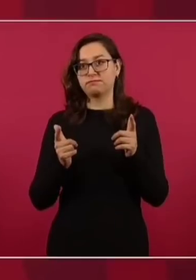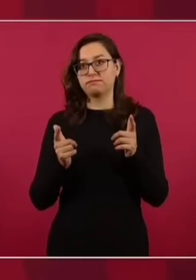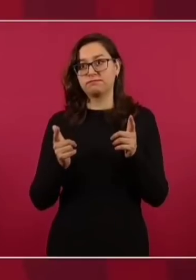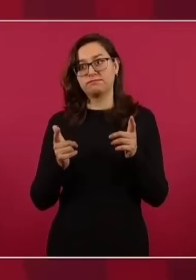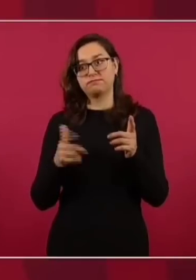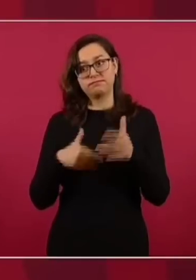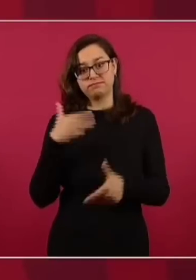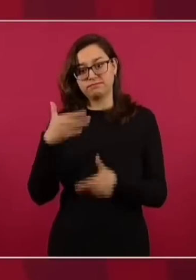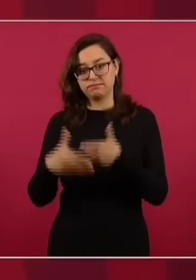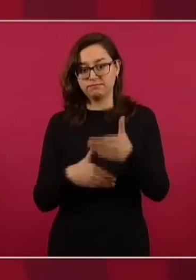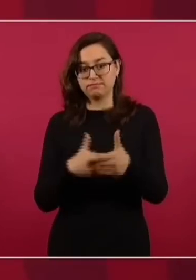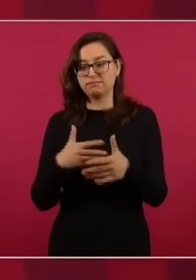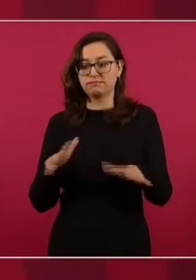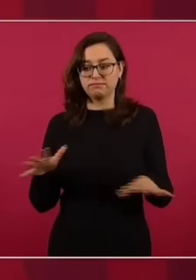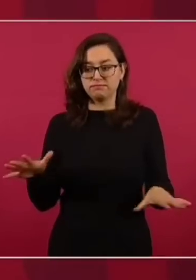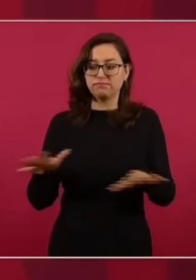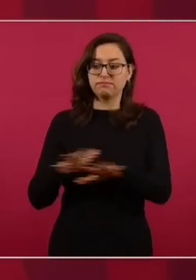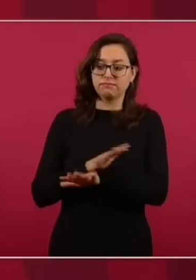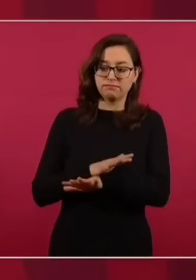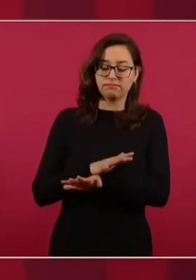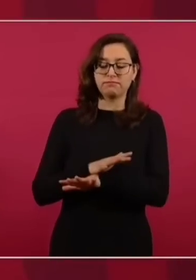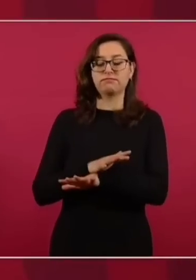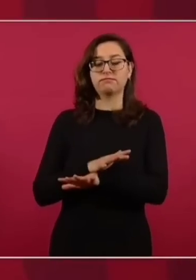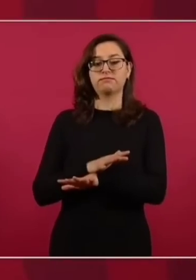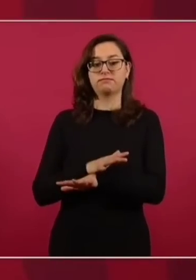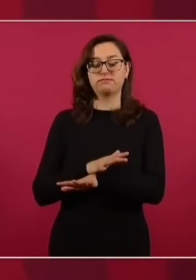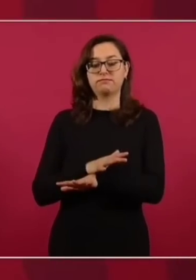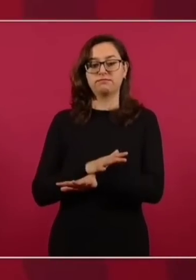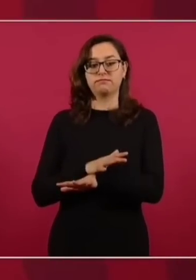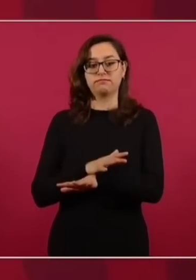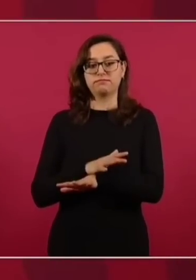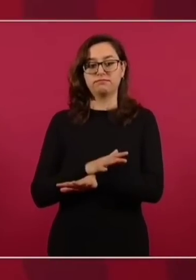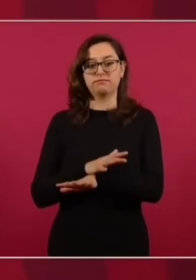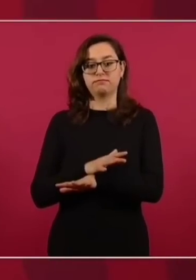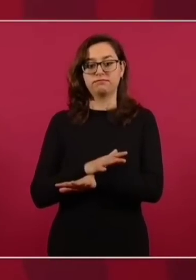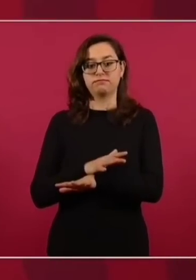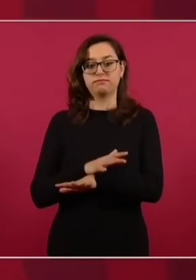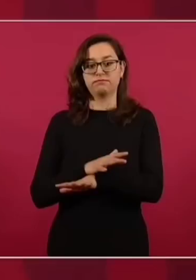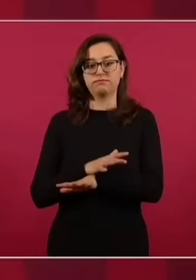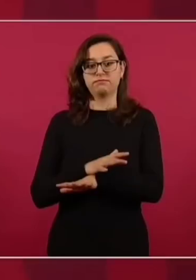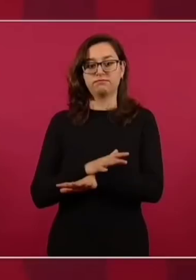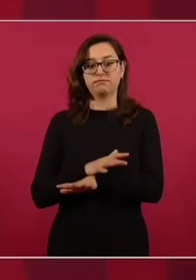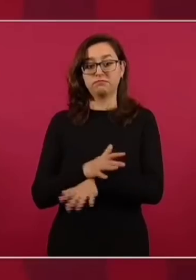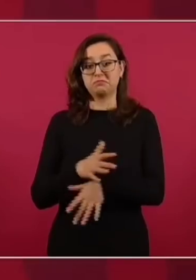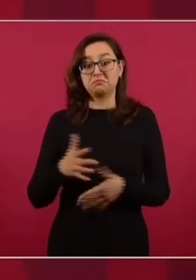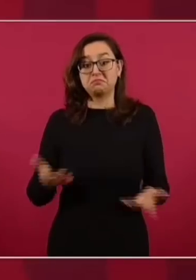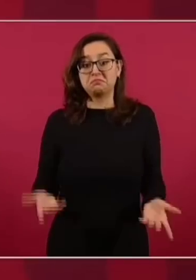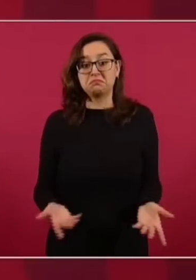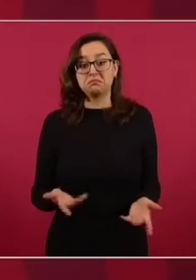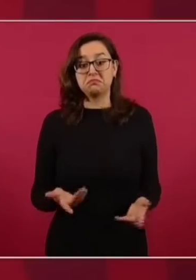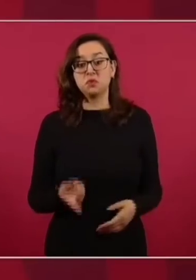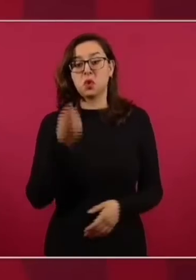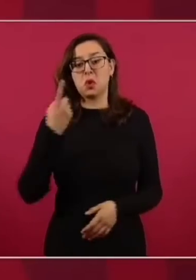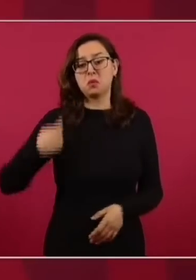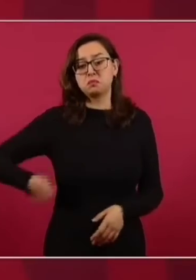Y si nosotros no hacemos nada